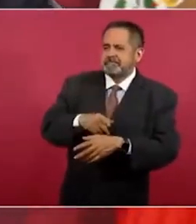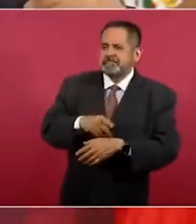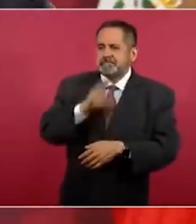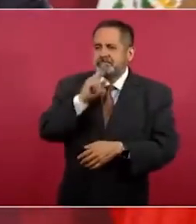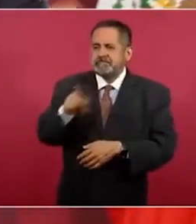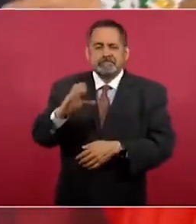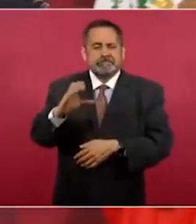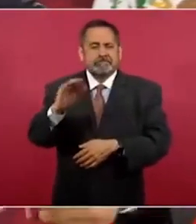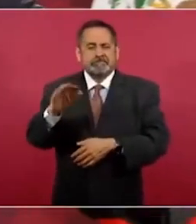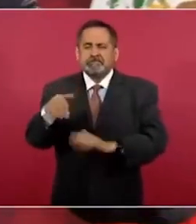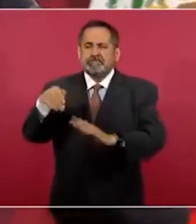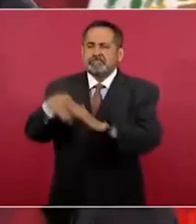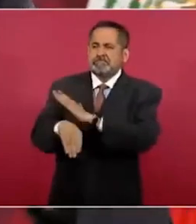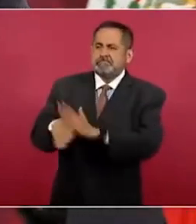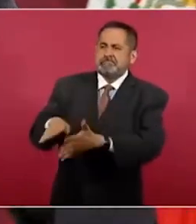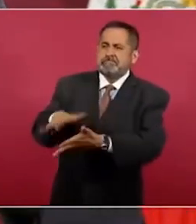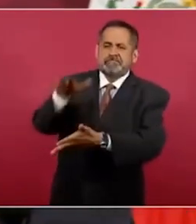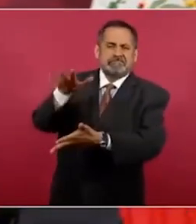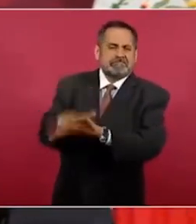Comisión Federal de Electricidad,